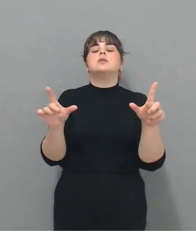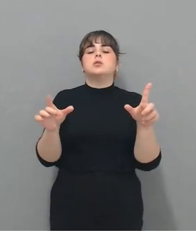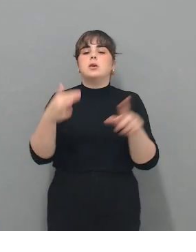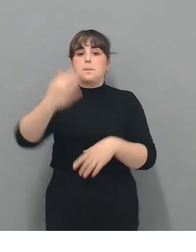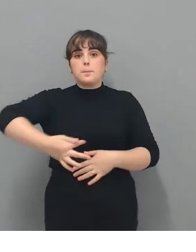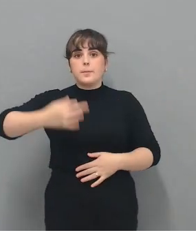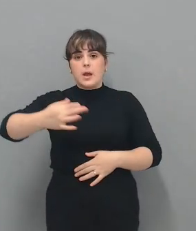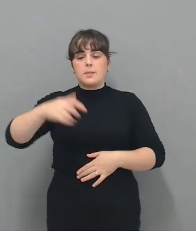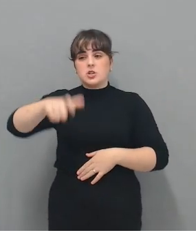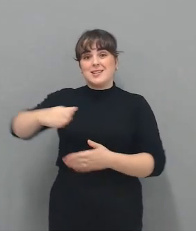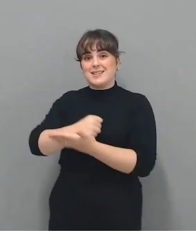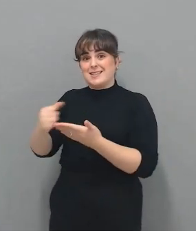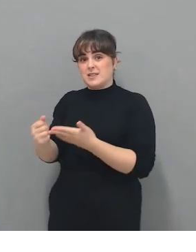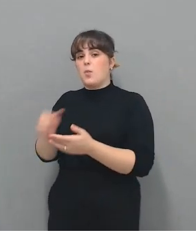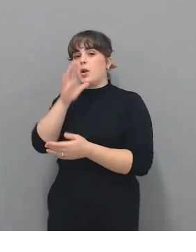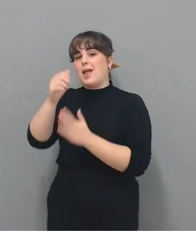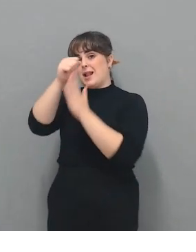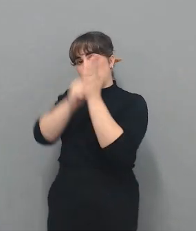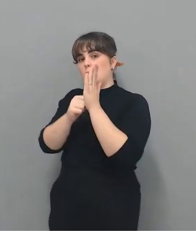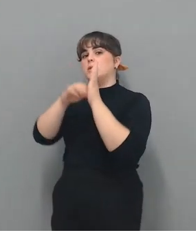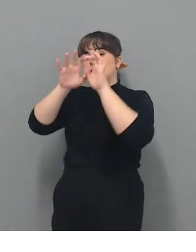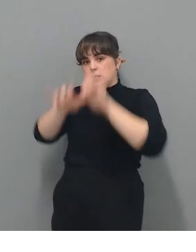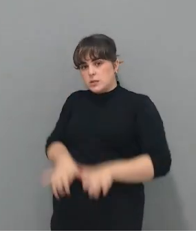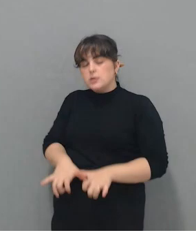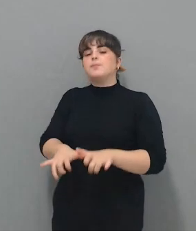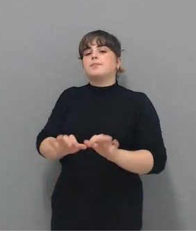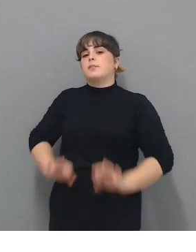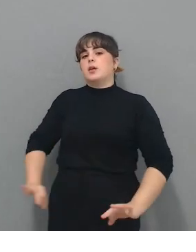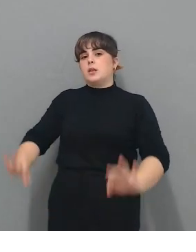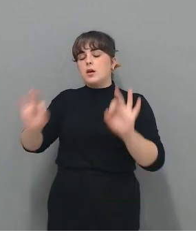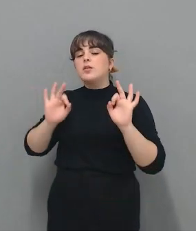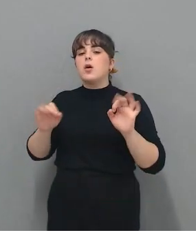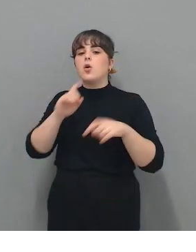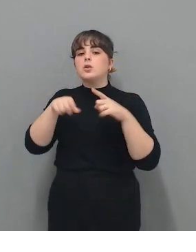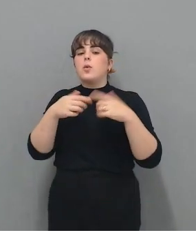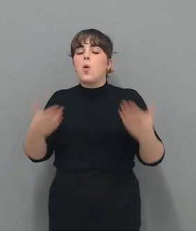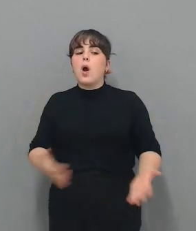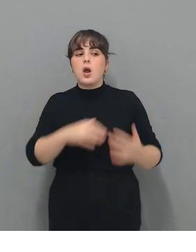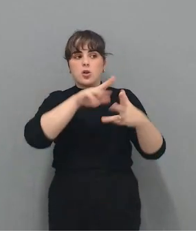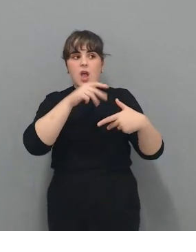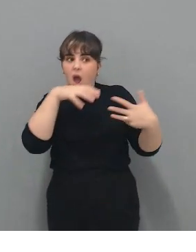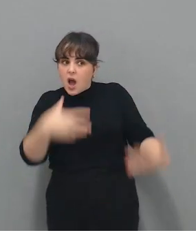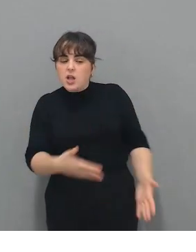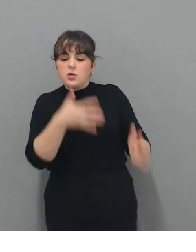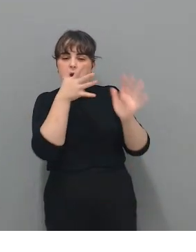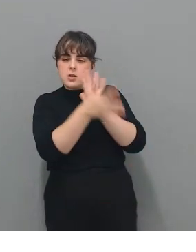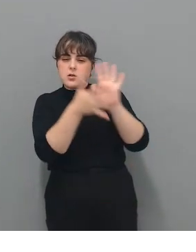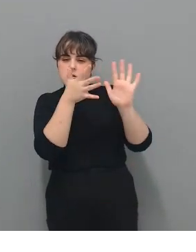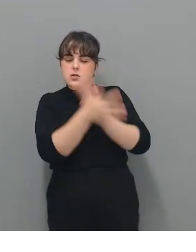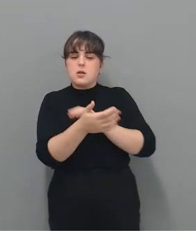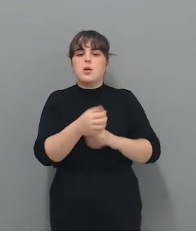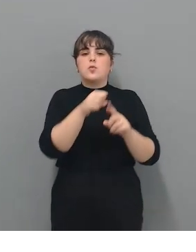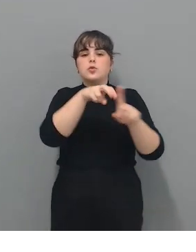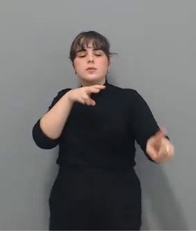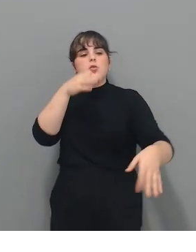escriben artículos para comentar noticias actuales desde un ámbito jurídico, desde